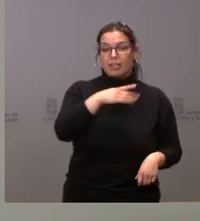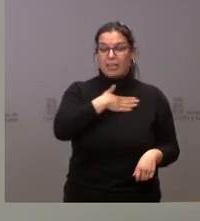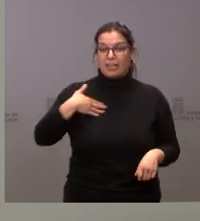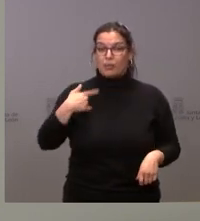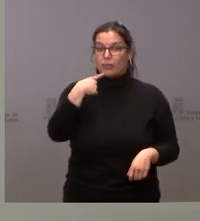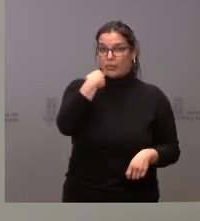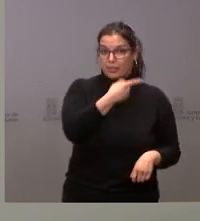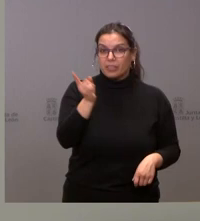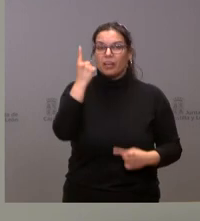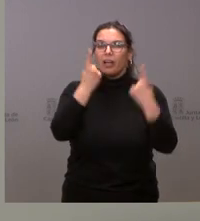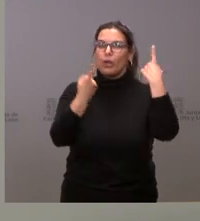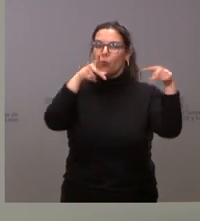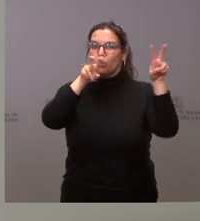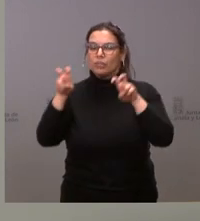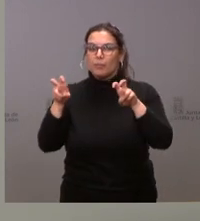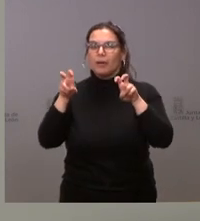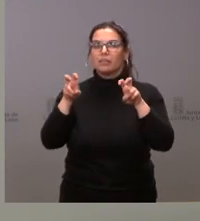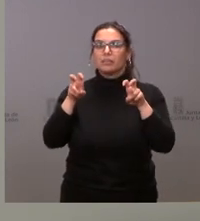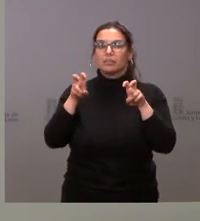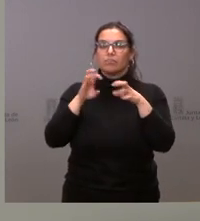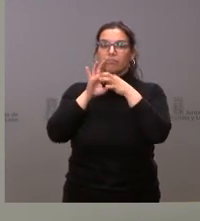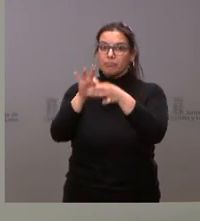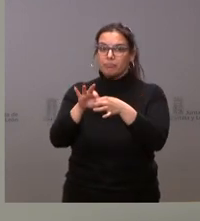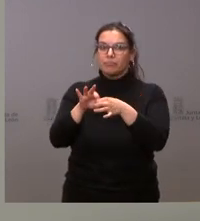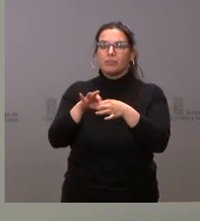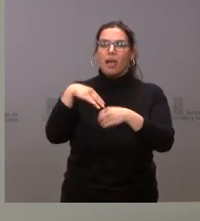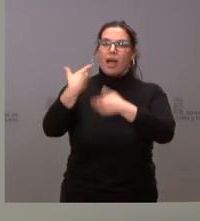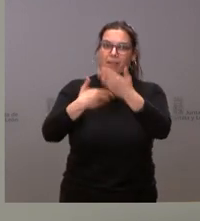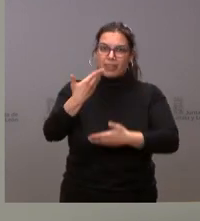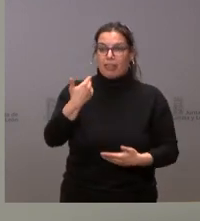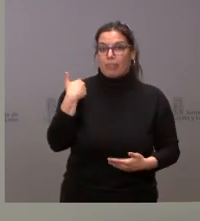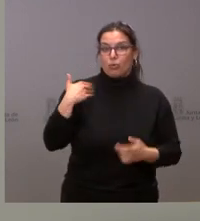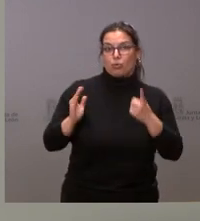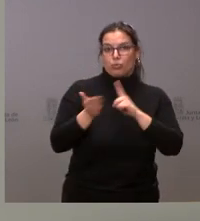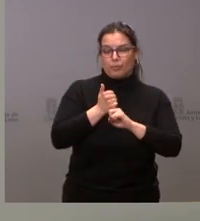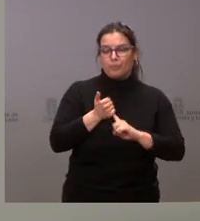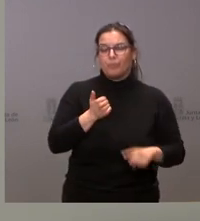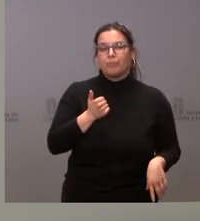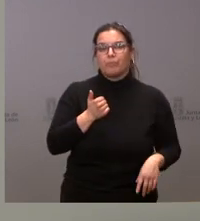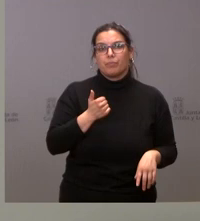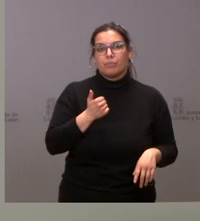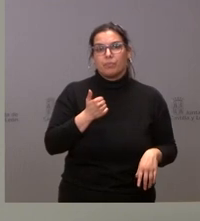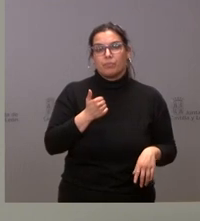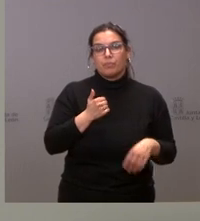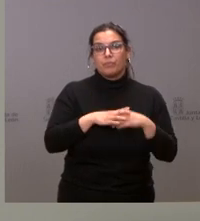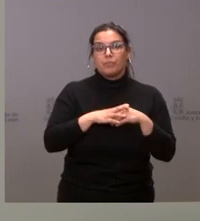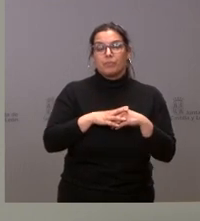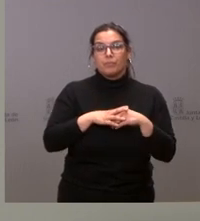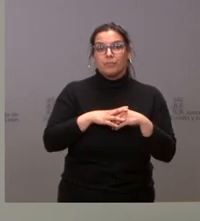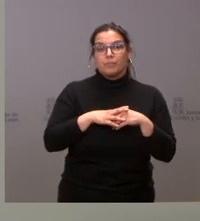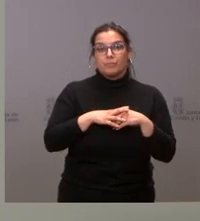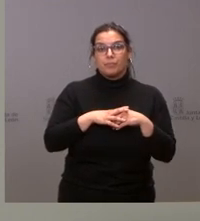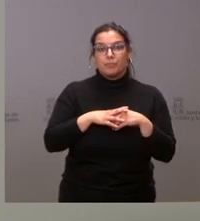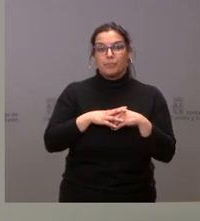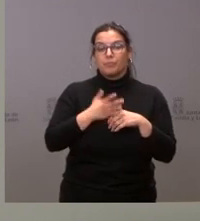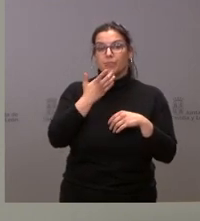de algunos aspectos en relación con la cuestión de Ucrania, donde hemos avanzado más recientemente. Al menos nueve asuntos. El primero de ellos es